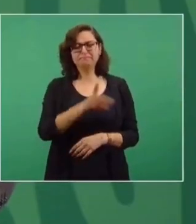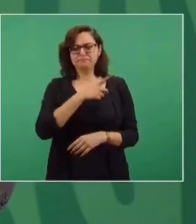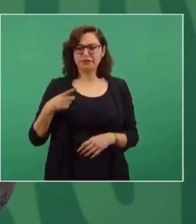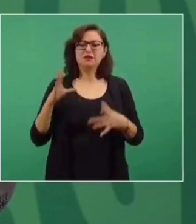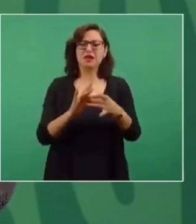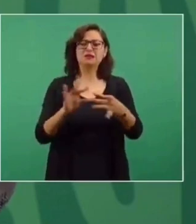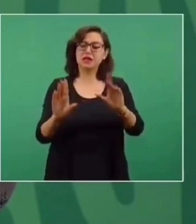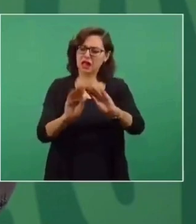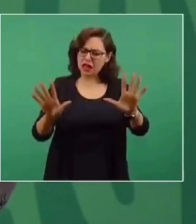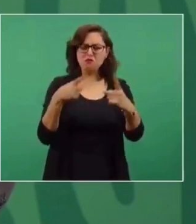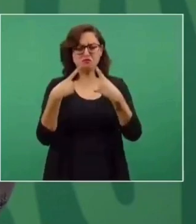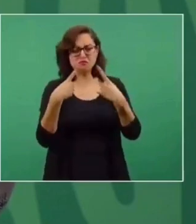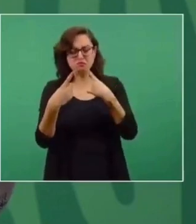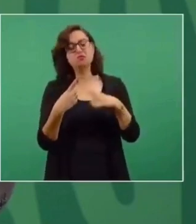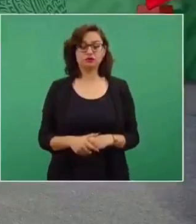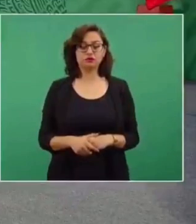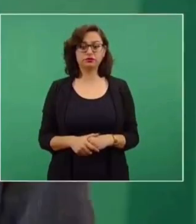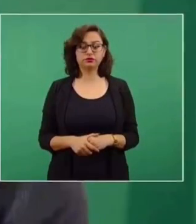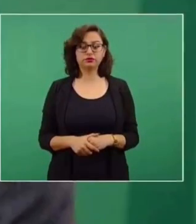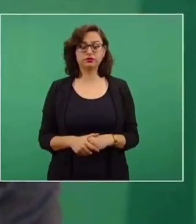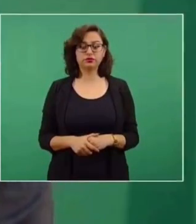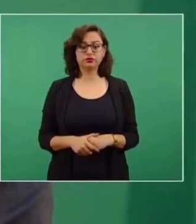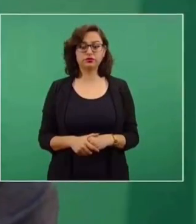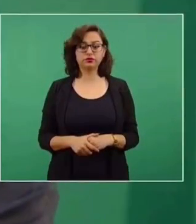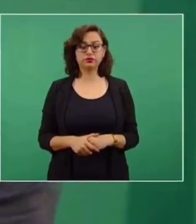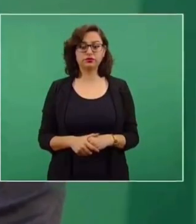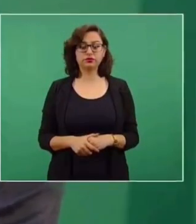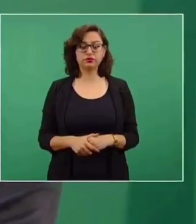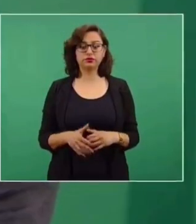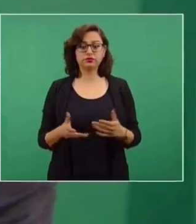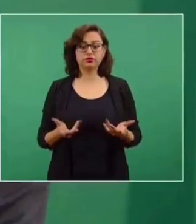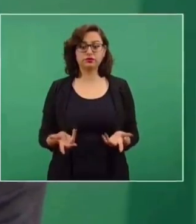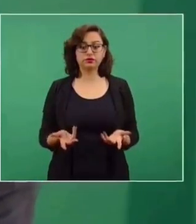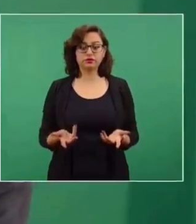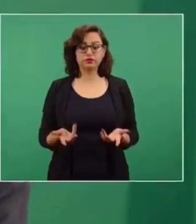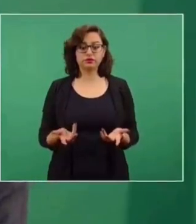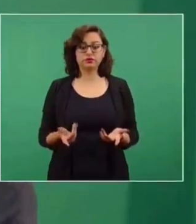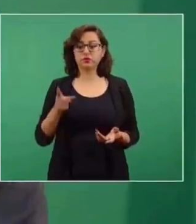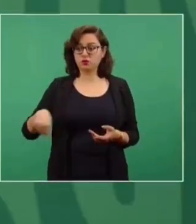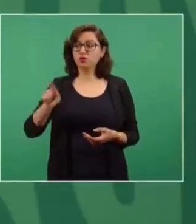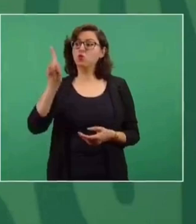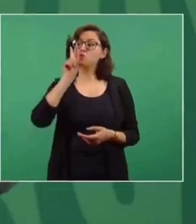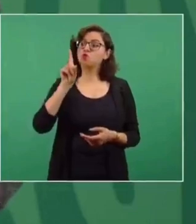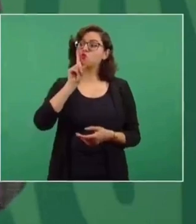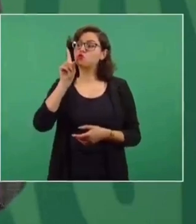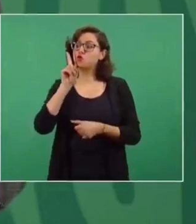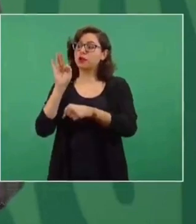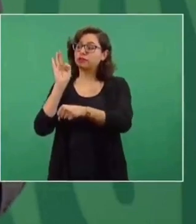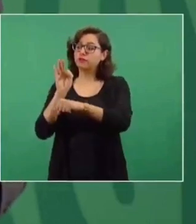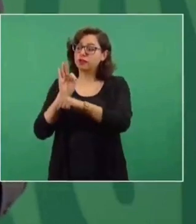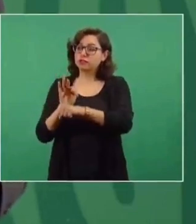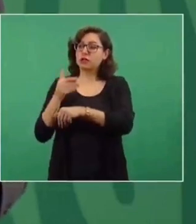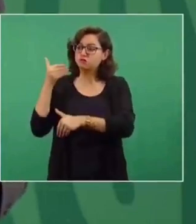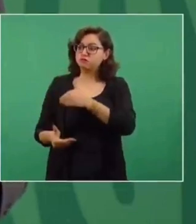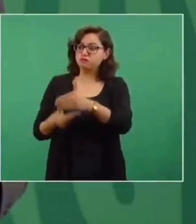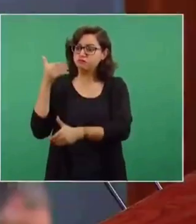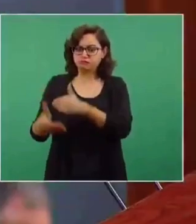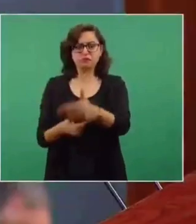se manipula. Habla de los avances que se tienen en la defensa de las mujeres en el mundo, sí,